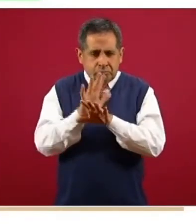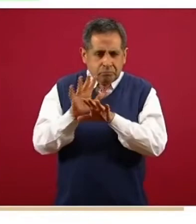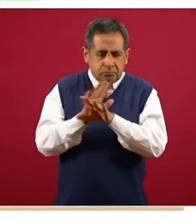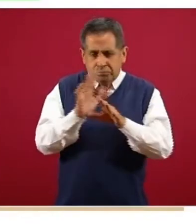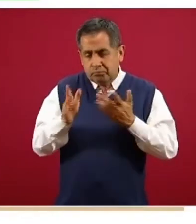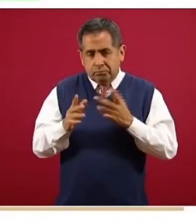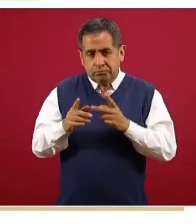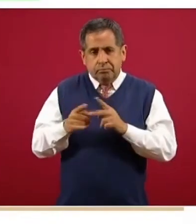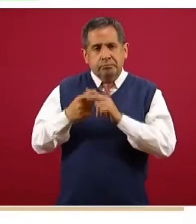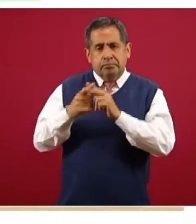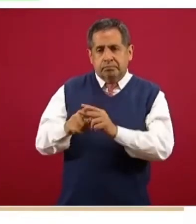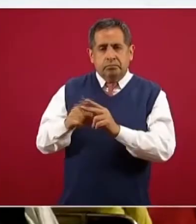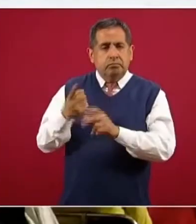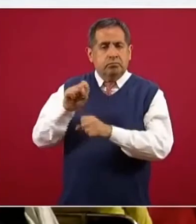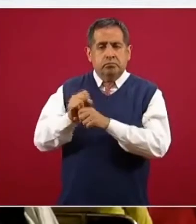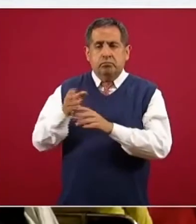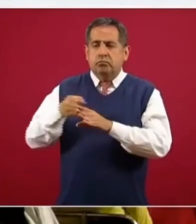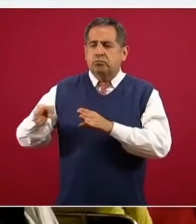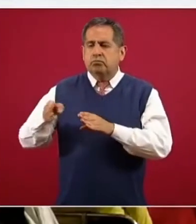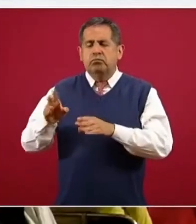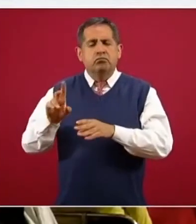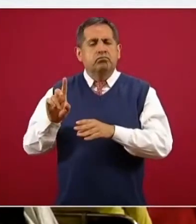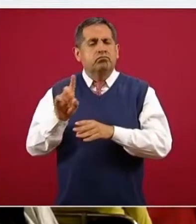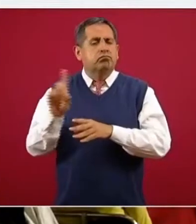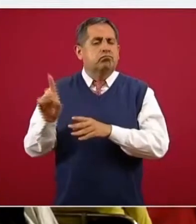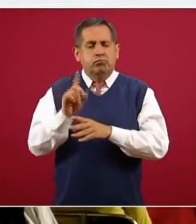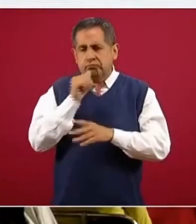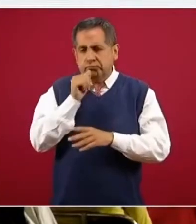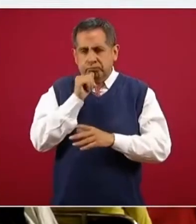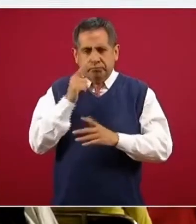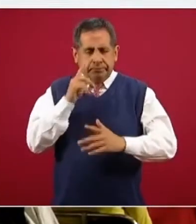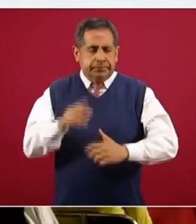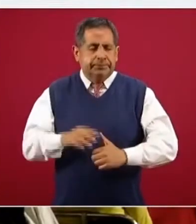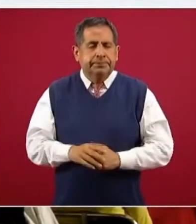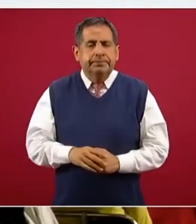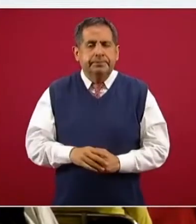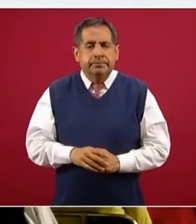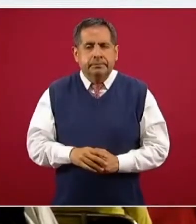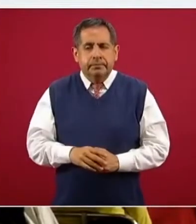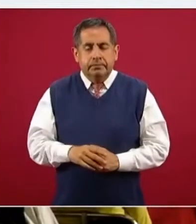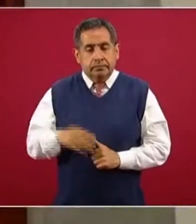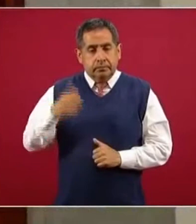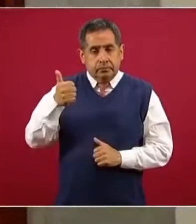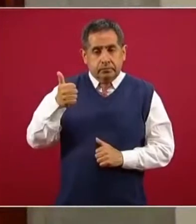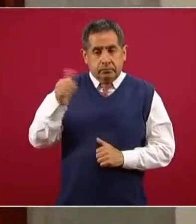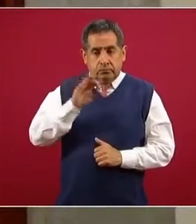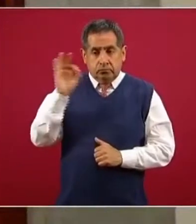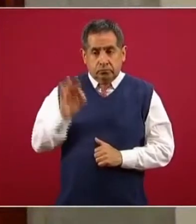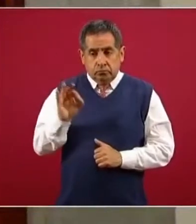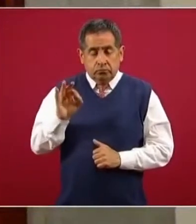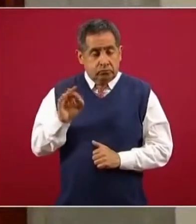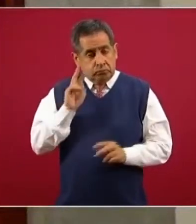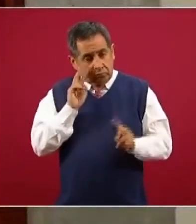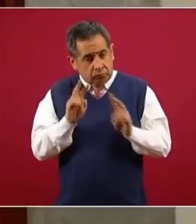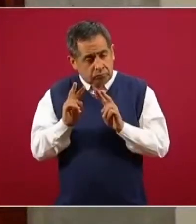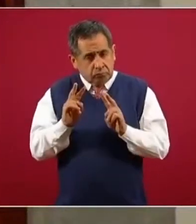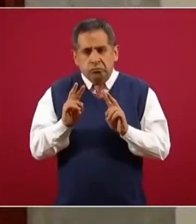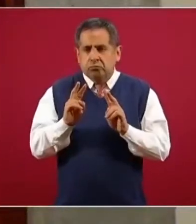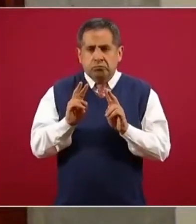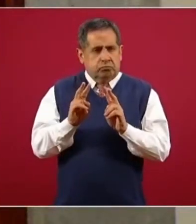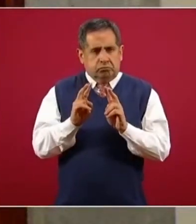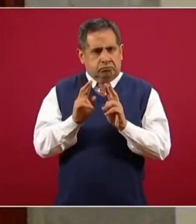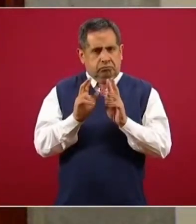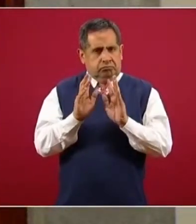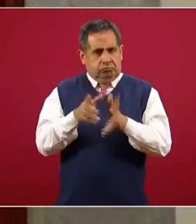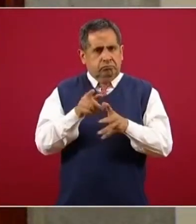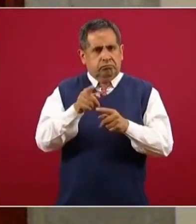antes de que iniciemos la siguiente semana el domingo. 6% si es un indicador que se ha mantenido